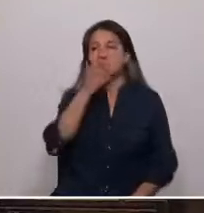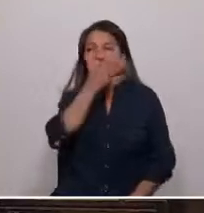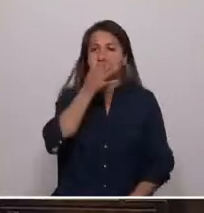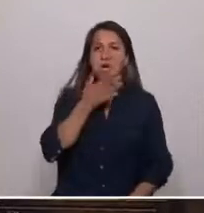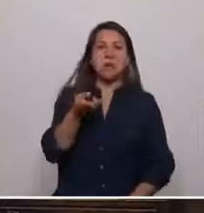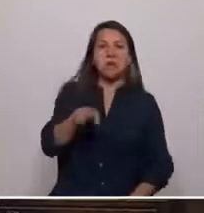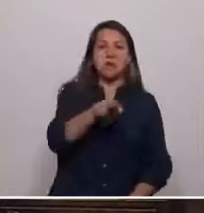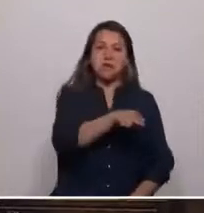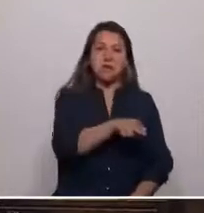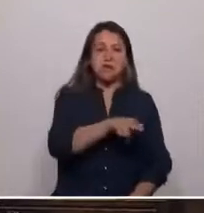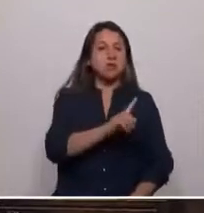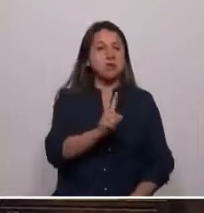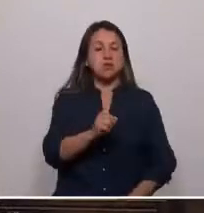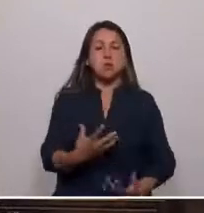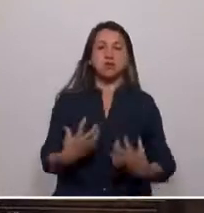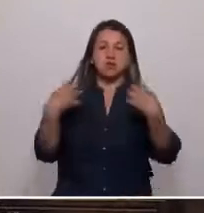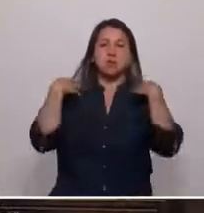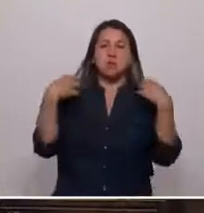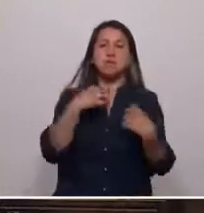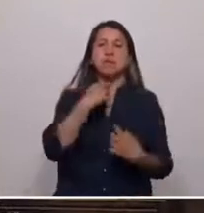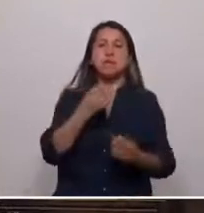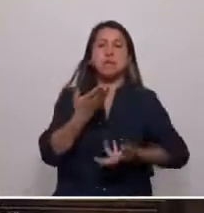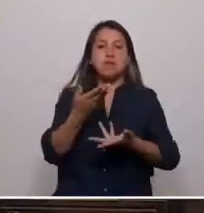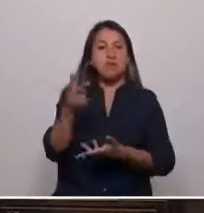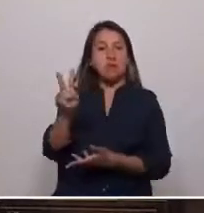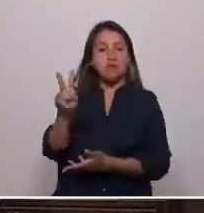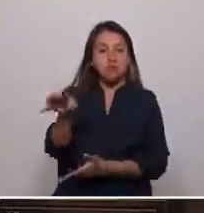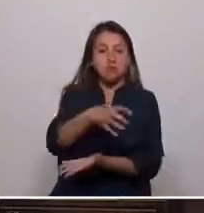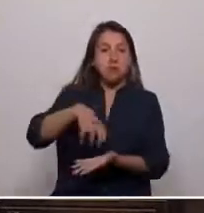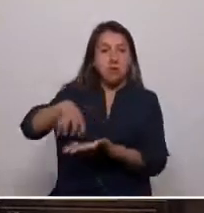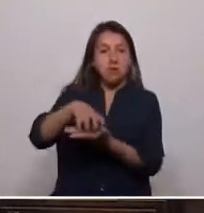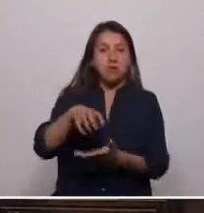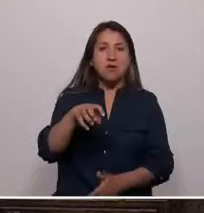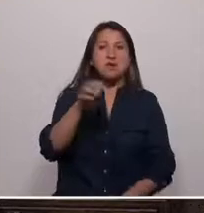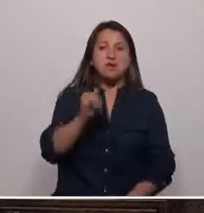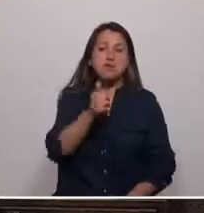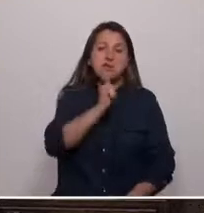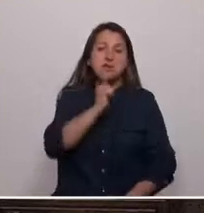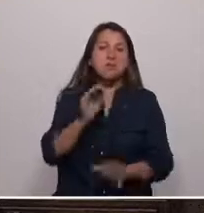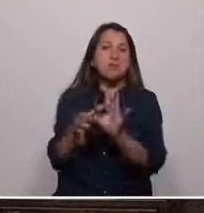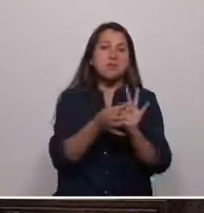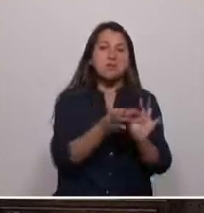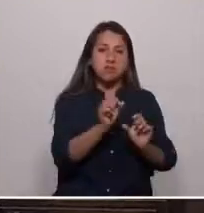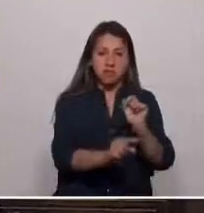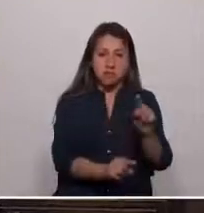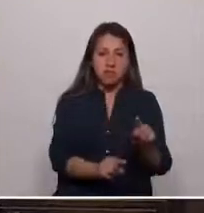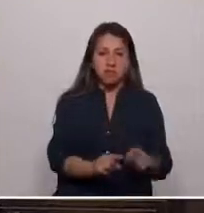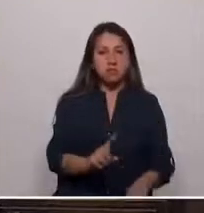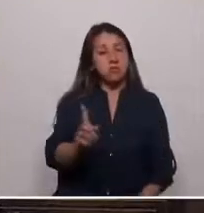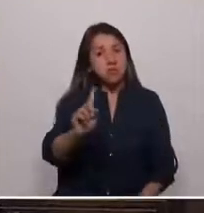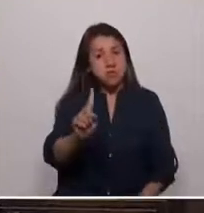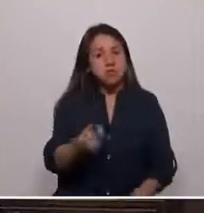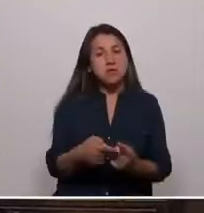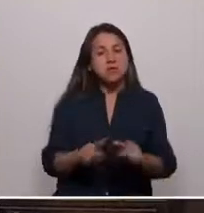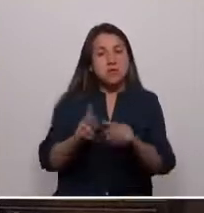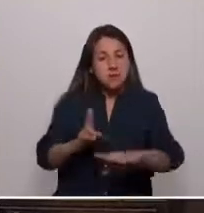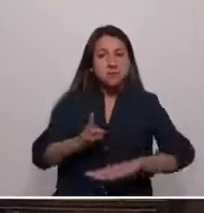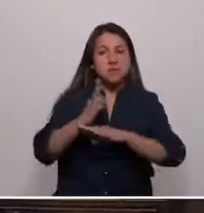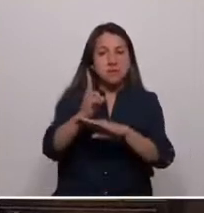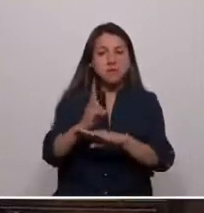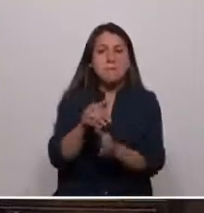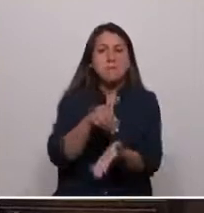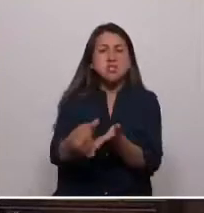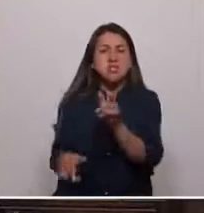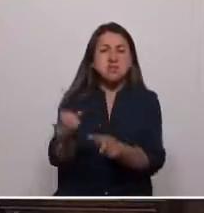arrogancia que asumimos la voz del pueblo, cada vez que faltan argumentos. Por el contrario, representamos a miles de